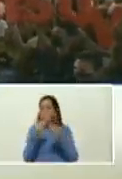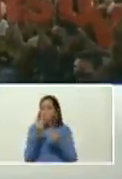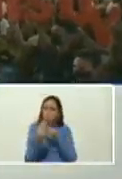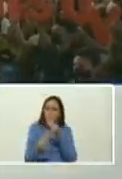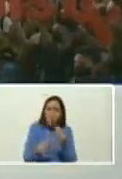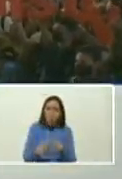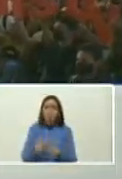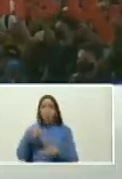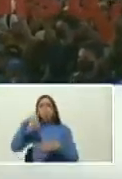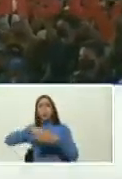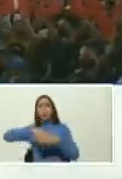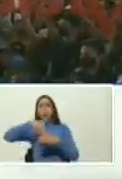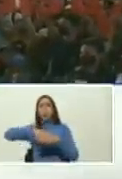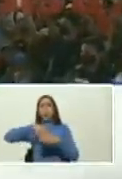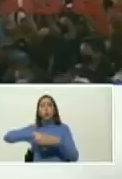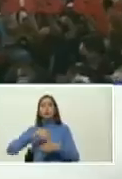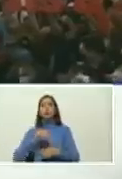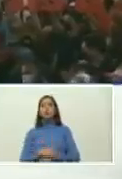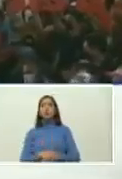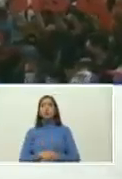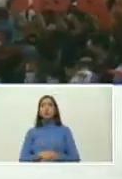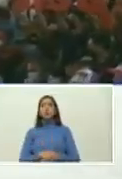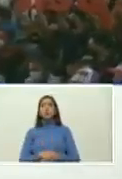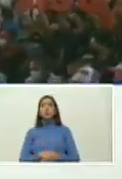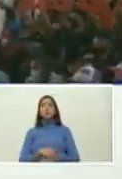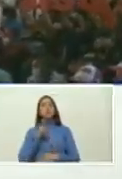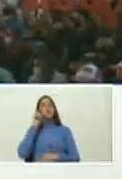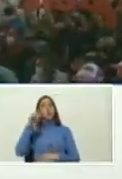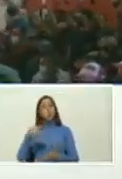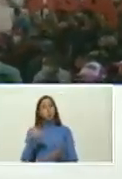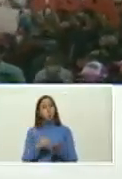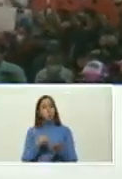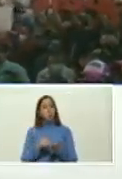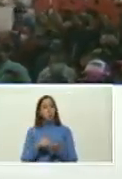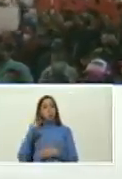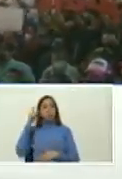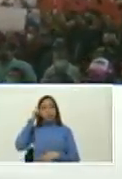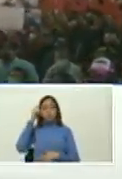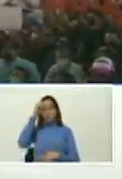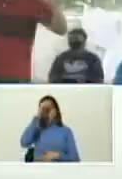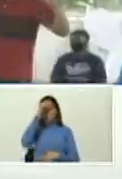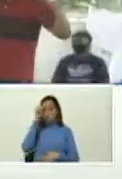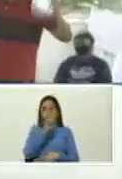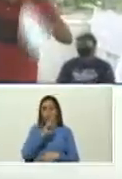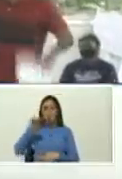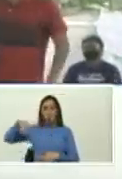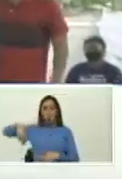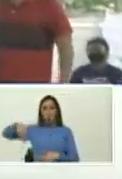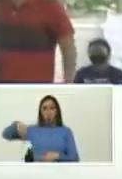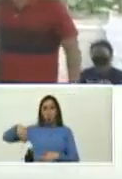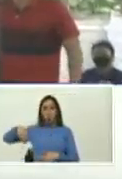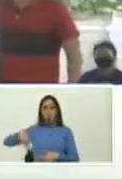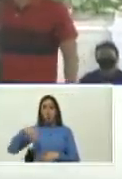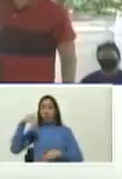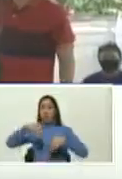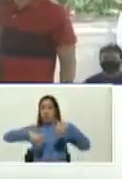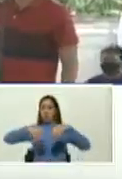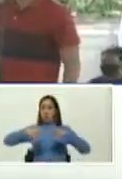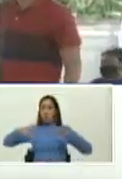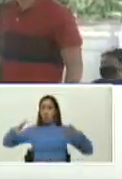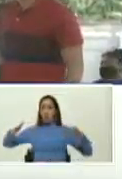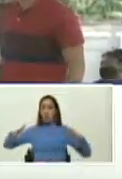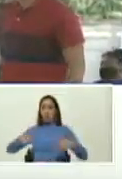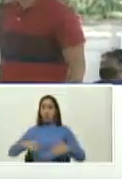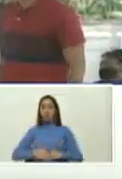y a participar el próximo domingo 21 de noviembre en las mega